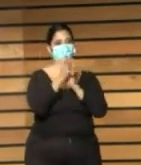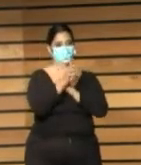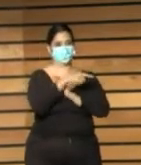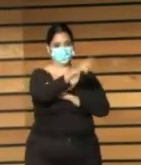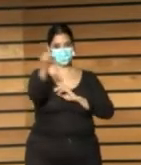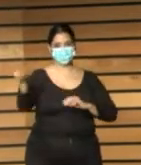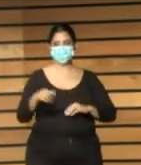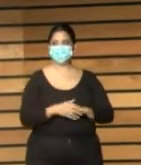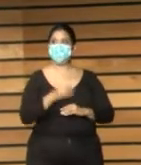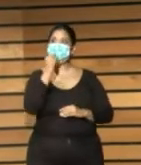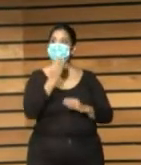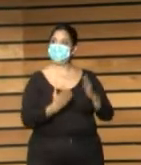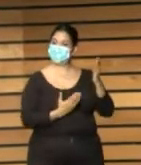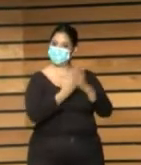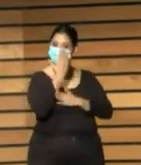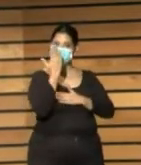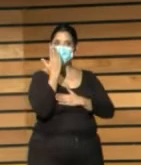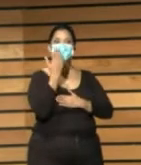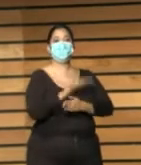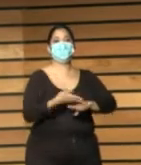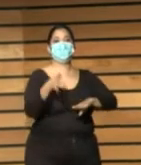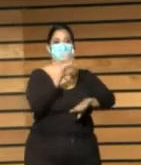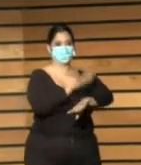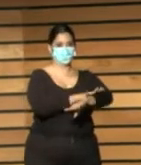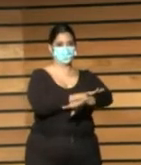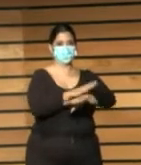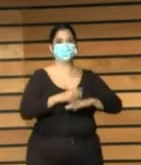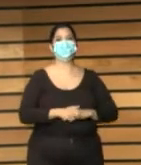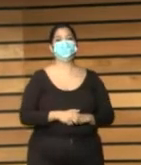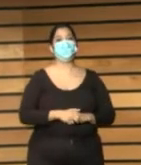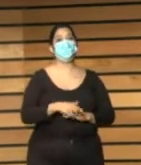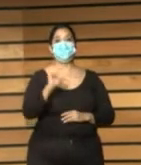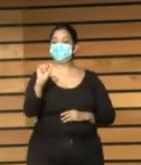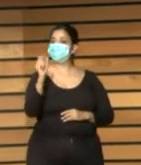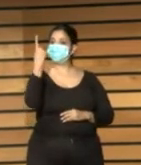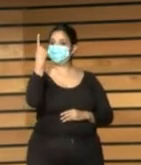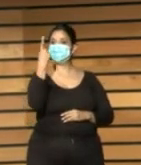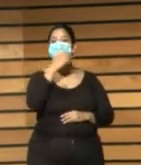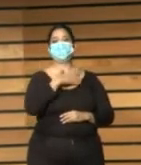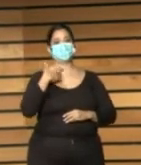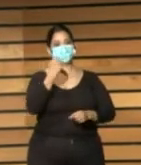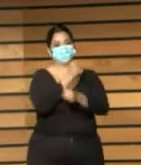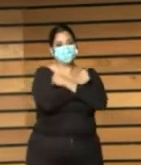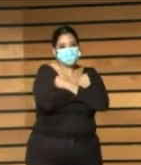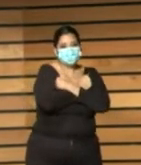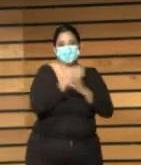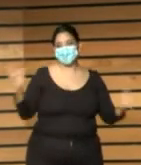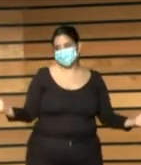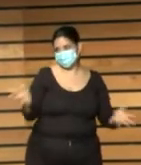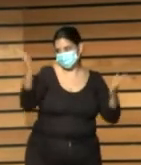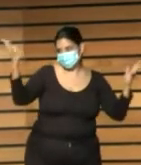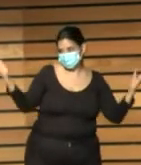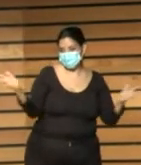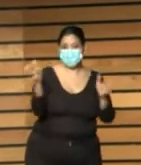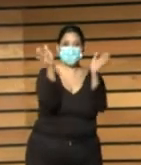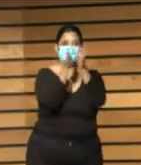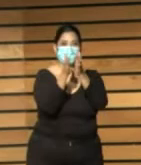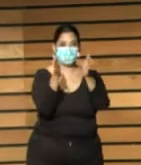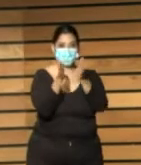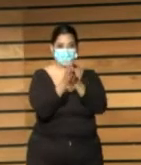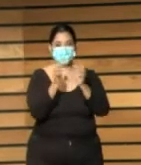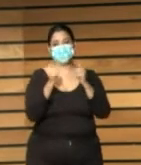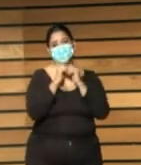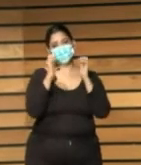Buenos días desde Palma de Mallorca. En primer lugar, quiero mandar un fuerte abrazo y muchos ánimos a los compañeros de La